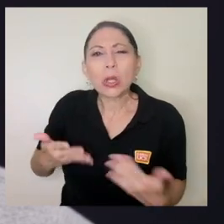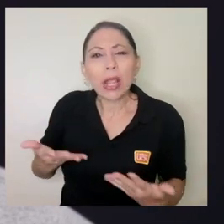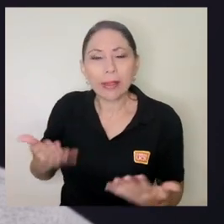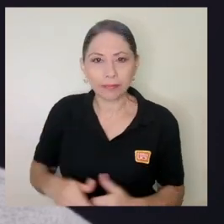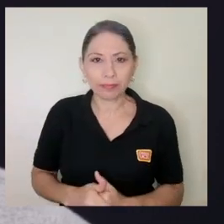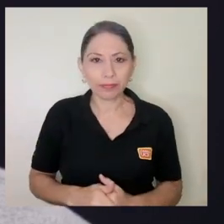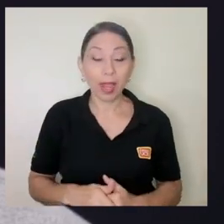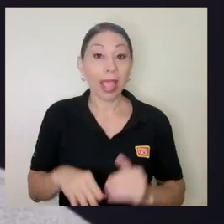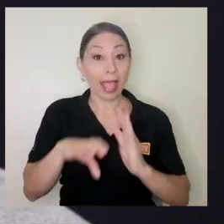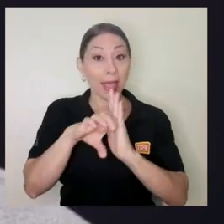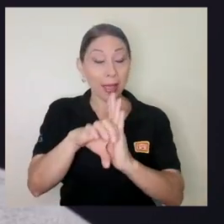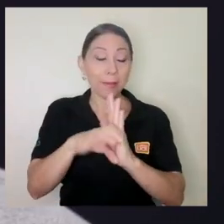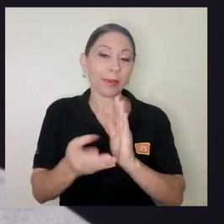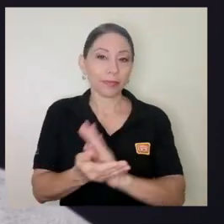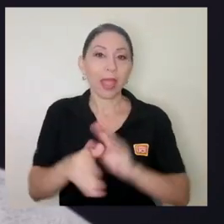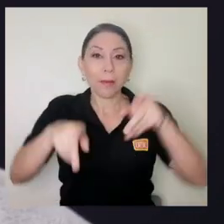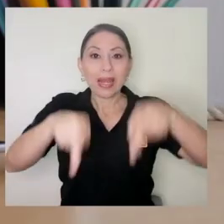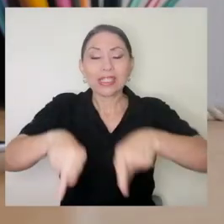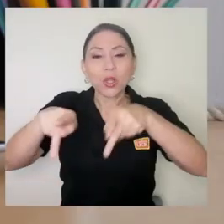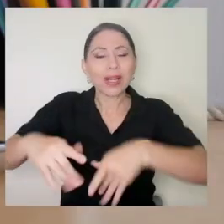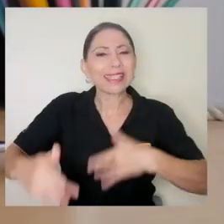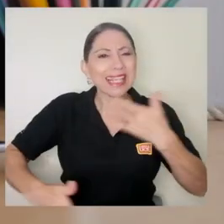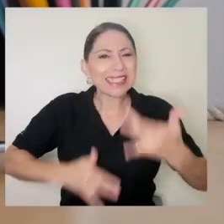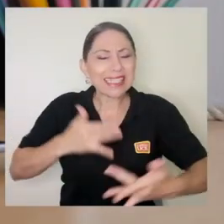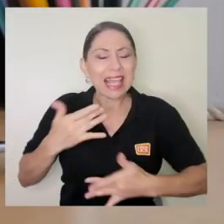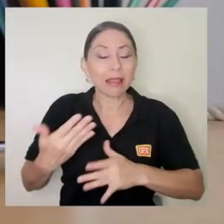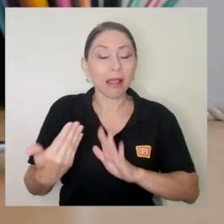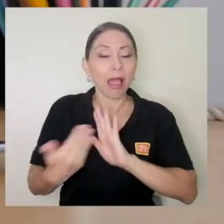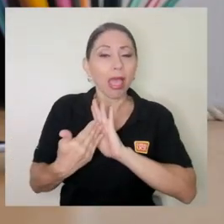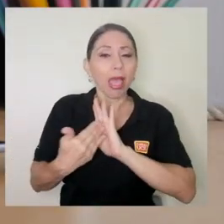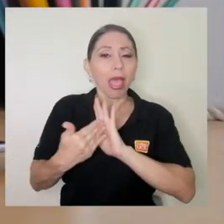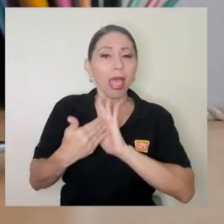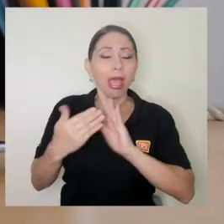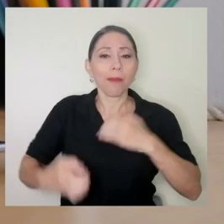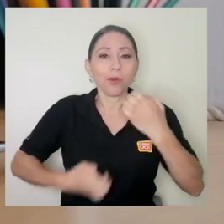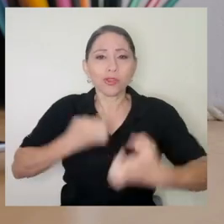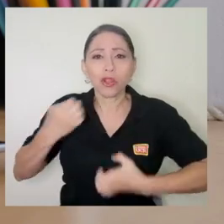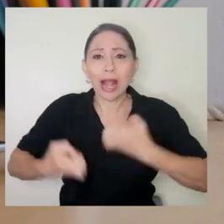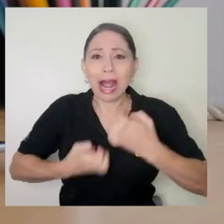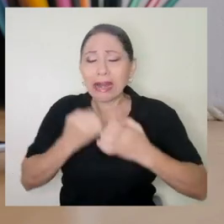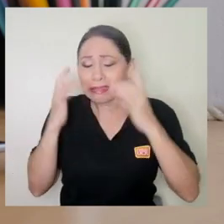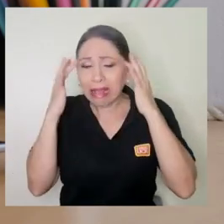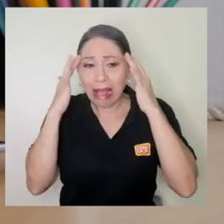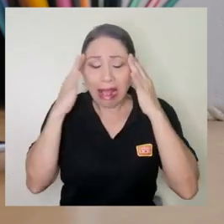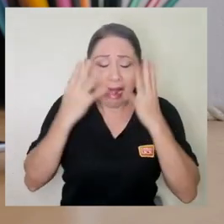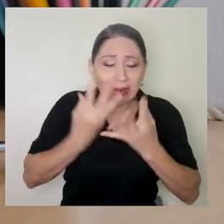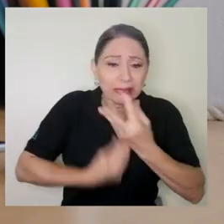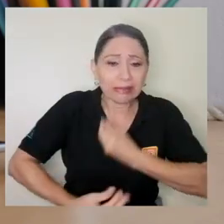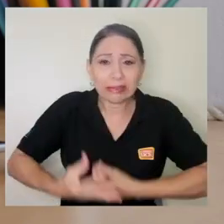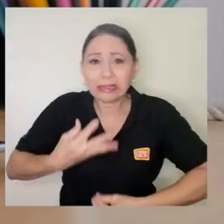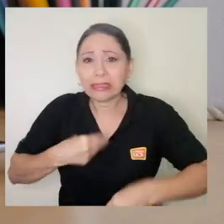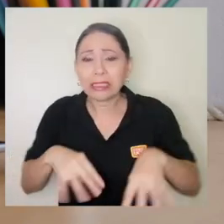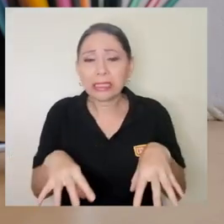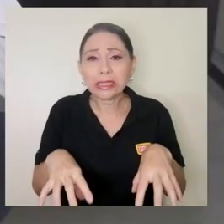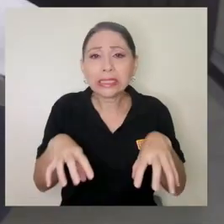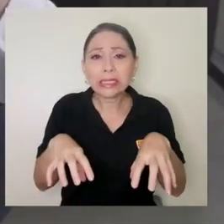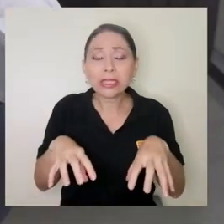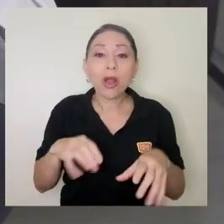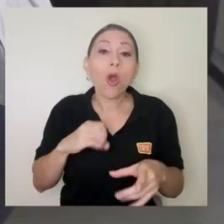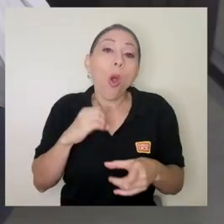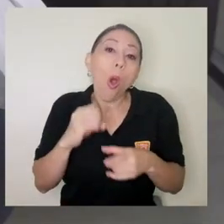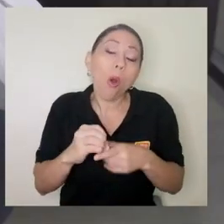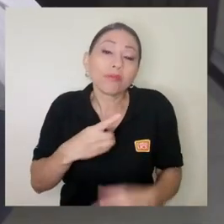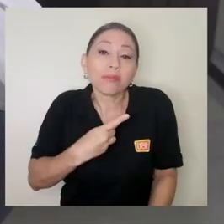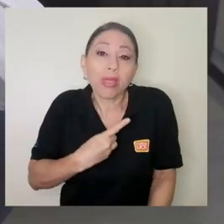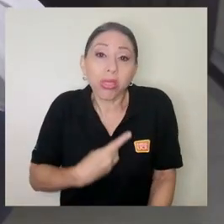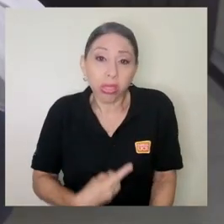sienten que hay afectaciones emocionales que están vinculadas fundamentalmente a la ansiedad, a la angustia, al estrés o